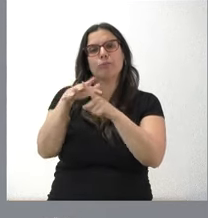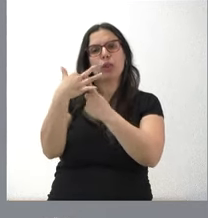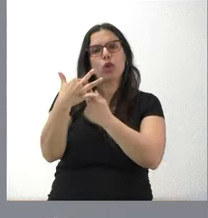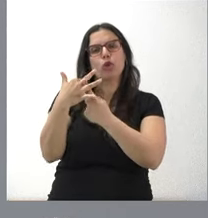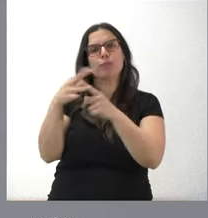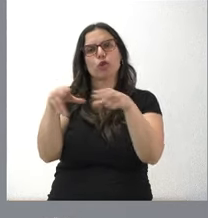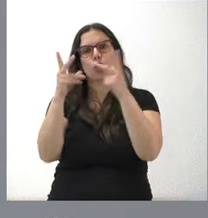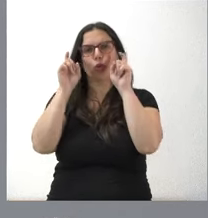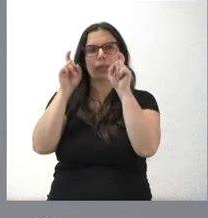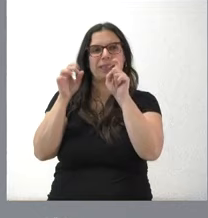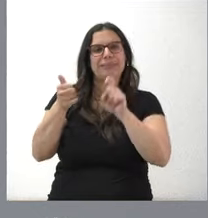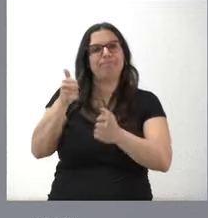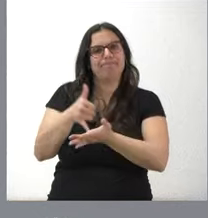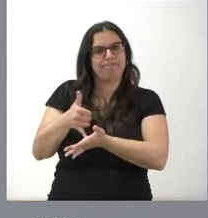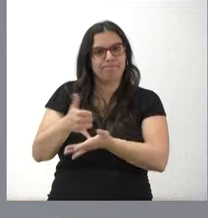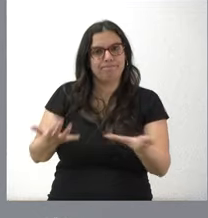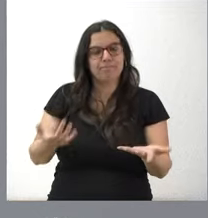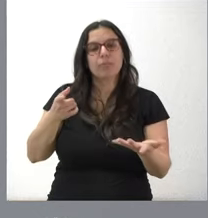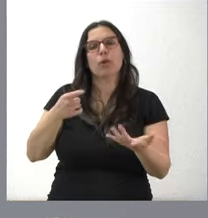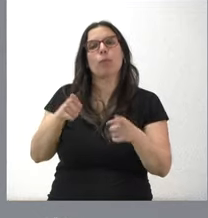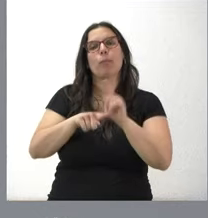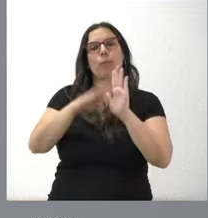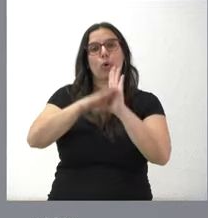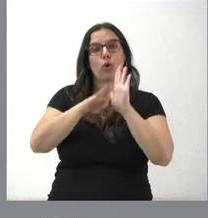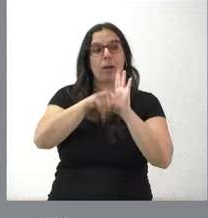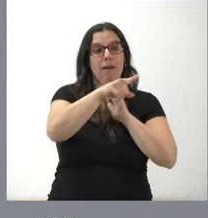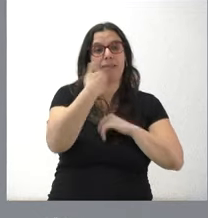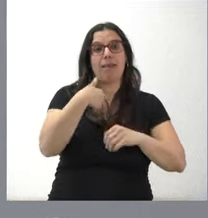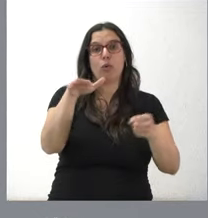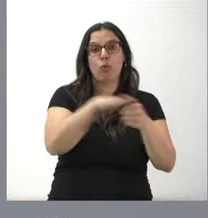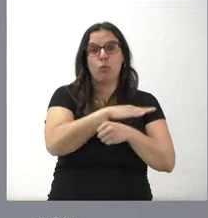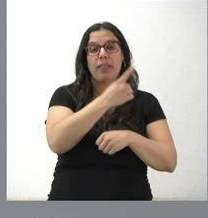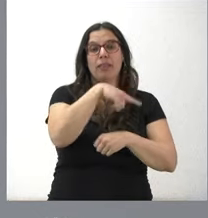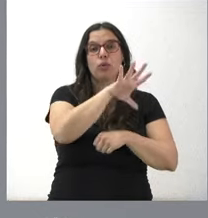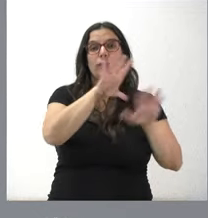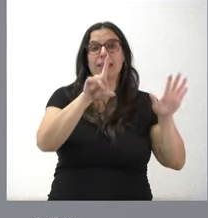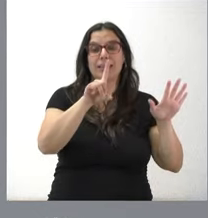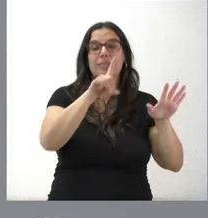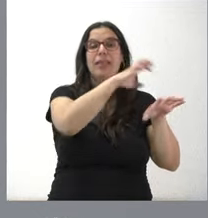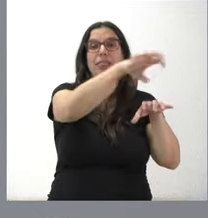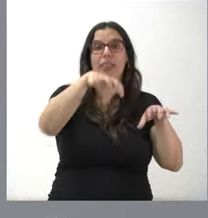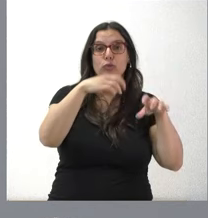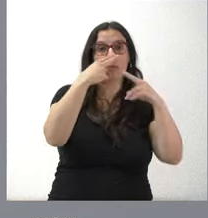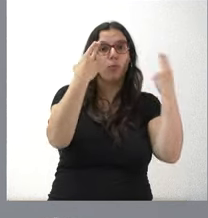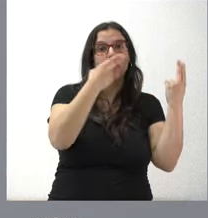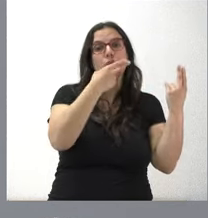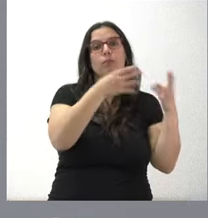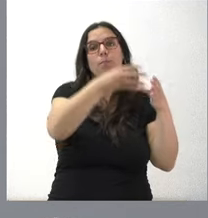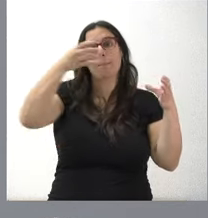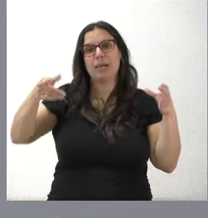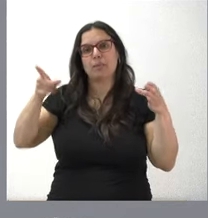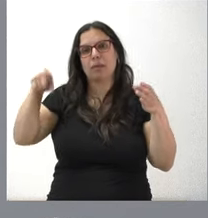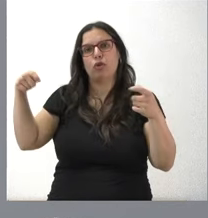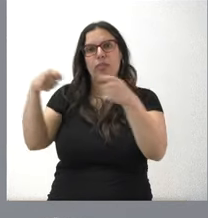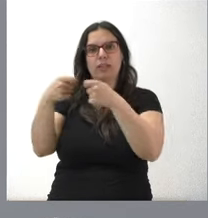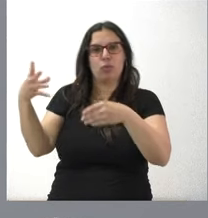socioeducativa. Por lo tanto, que hacemos es extender un programa que se aplica ya en 156 centros públicos para que también se pueda aplicar en ocho centros concertados de